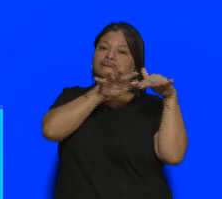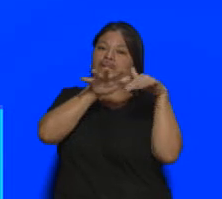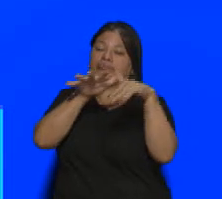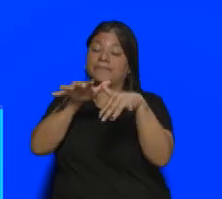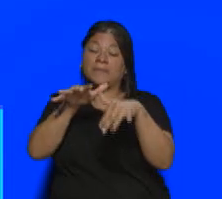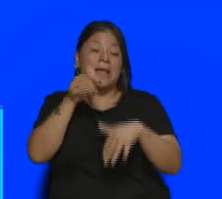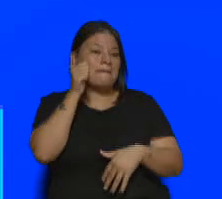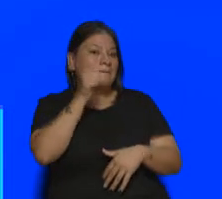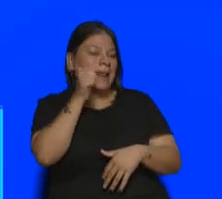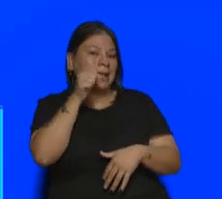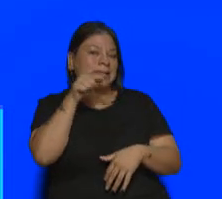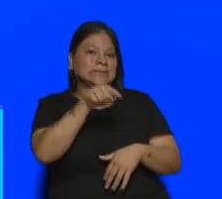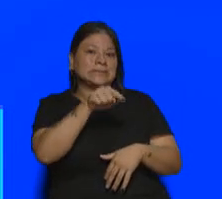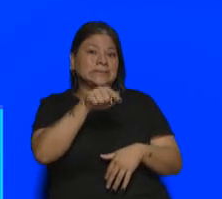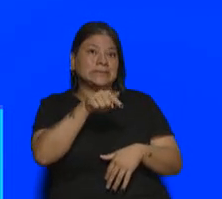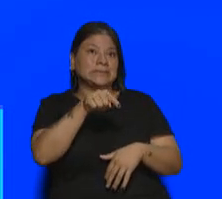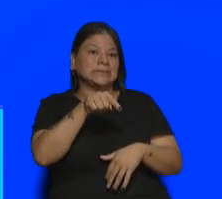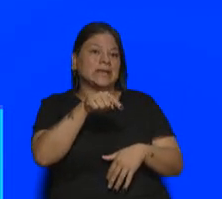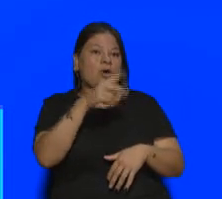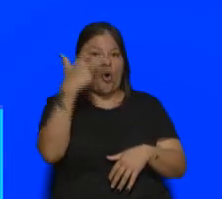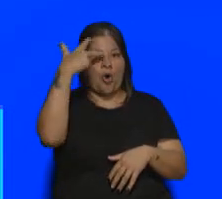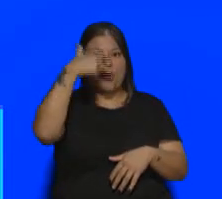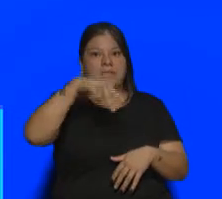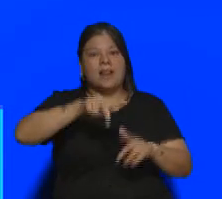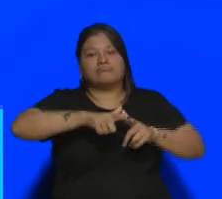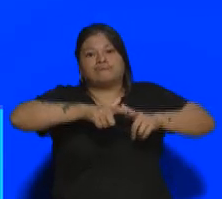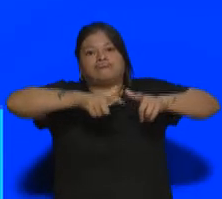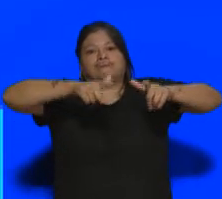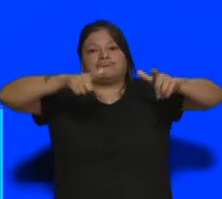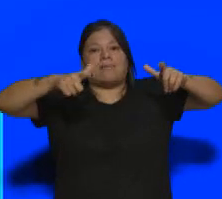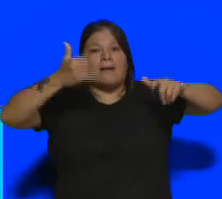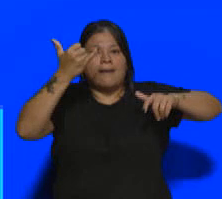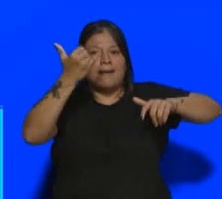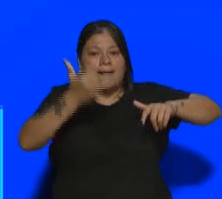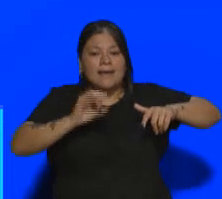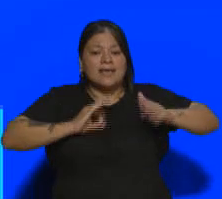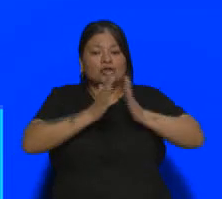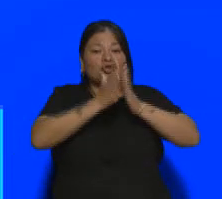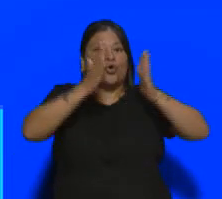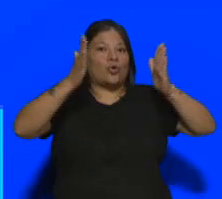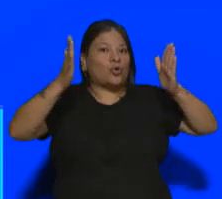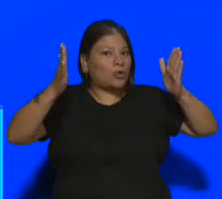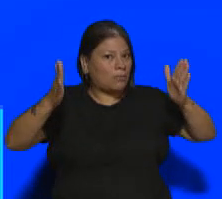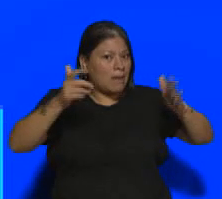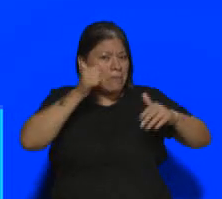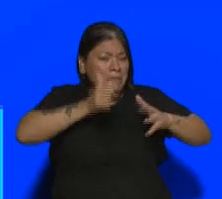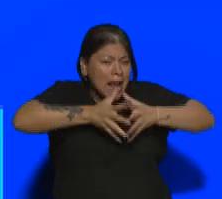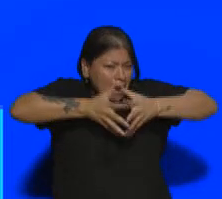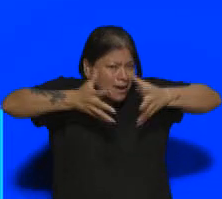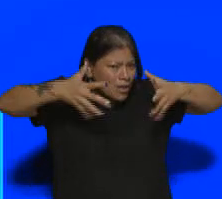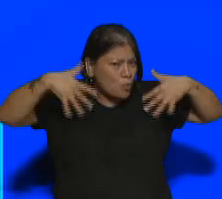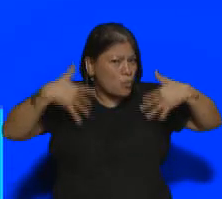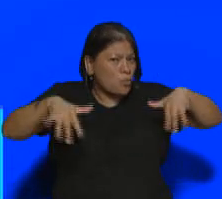que mayor volumen de camas disponibles para el turismo tiene durante todo el año. Hay que llenar Mar del Plata.